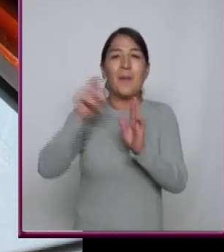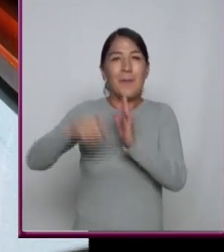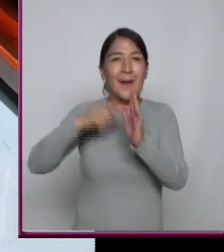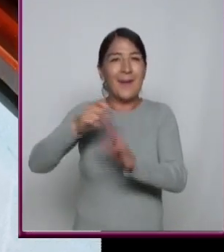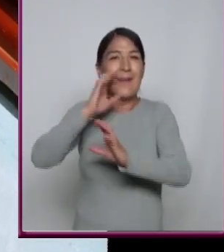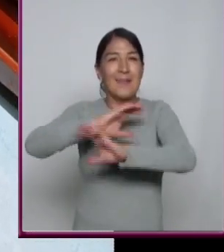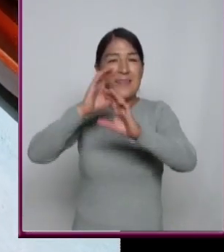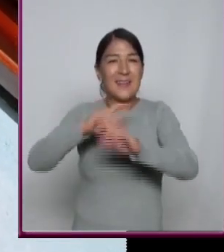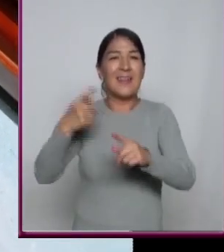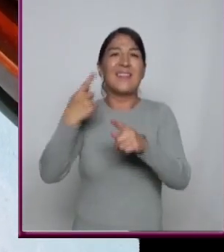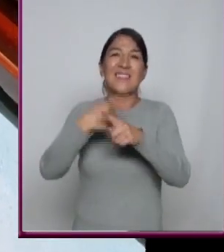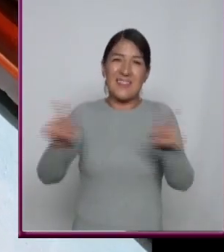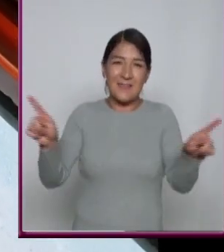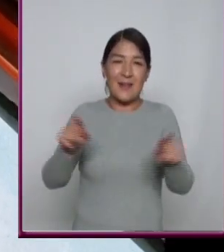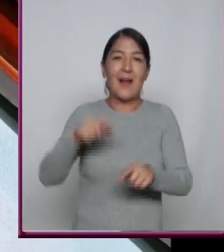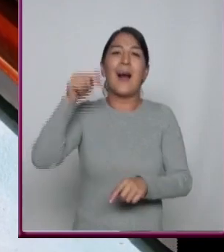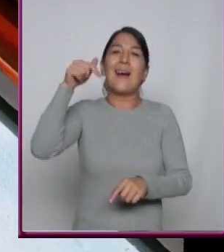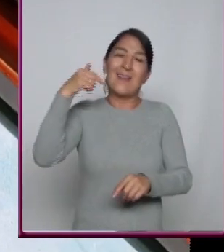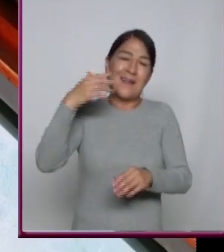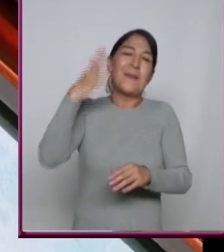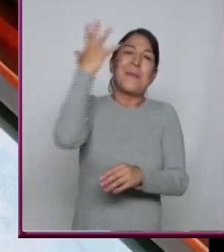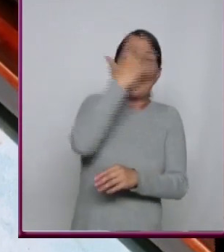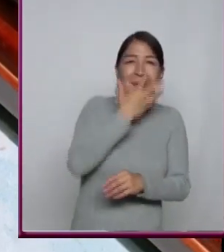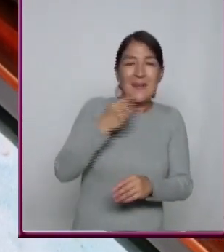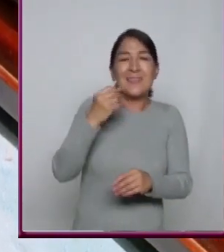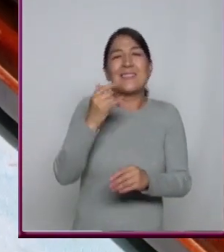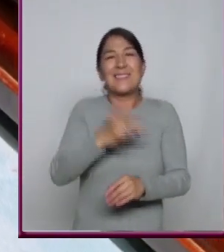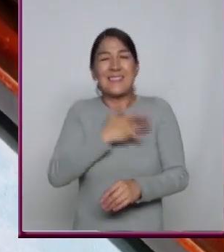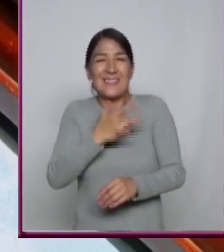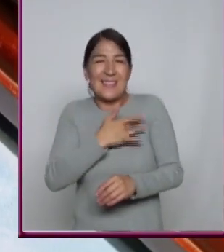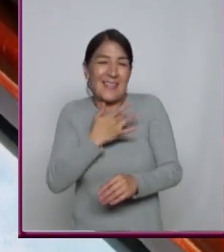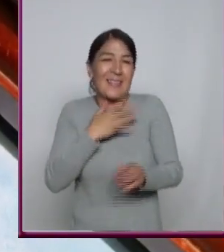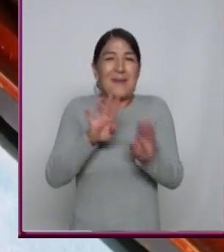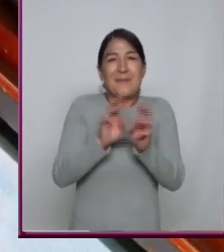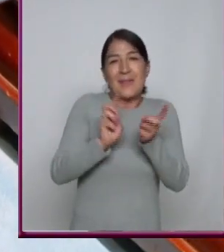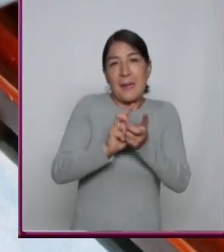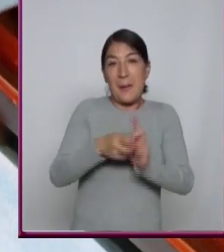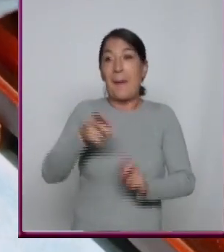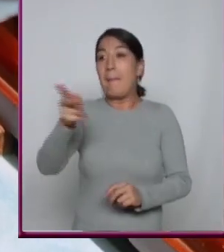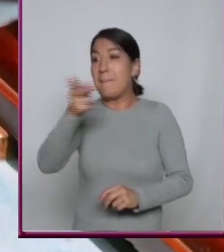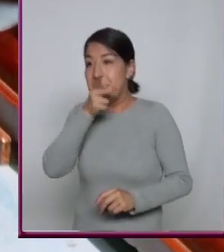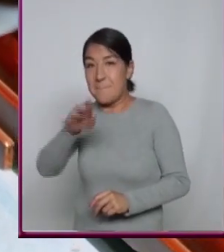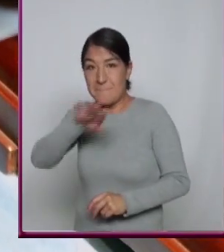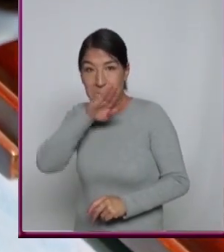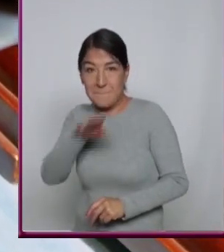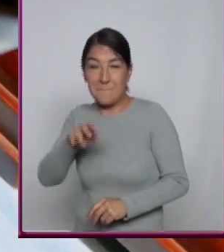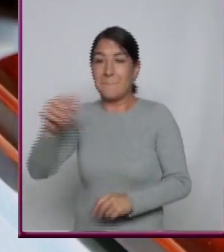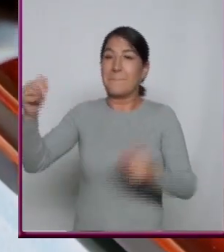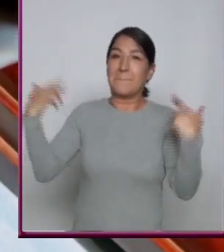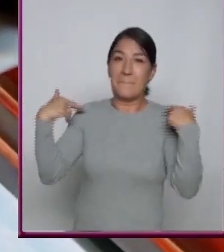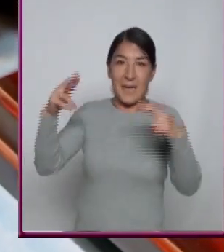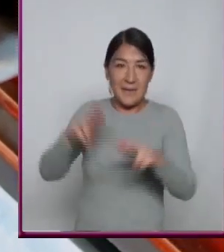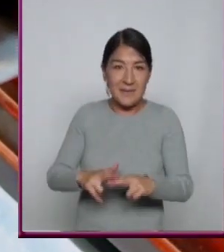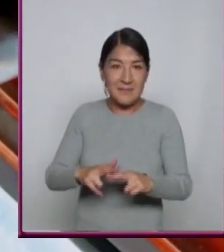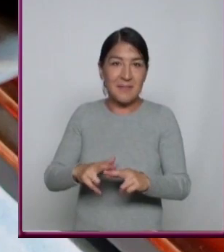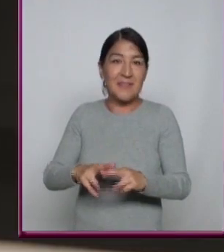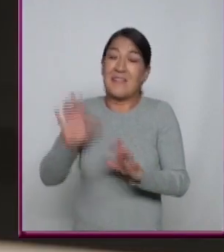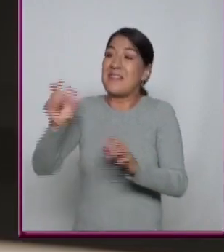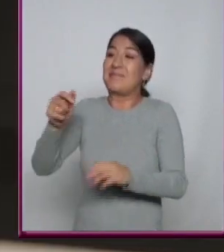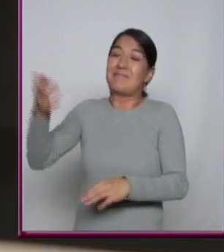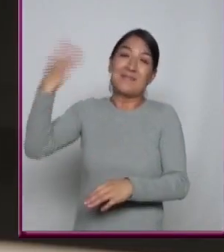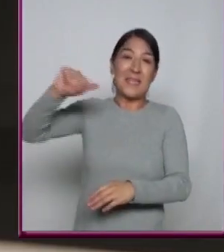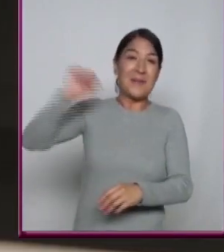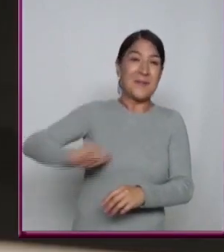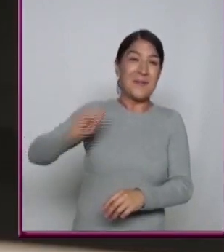veces nos resulta Tan bello y melancólico Sus papás, profesores Y alguno que otro fósil de aula